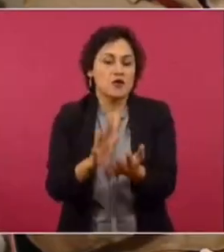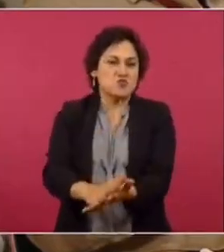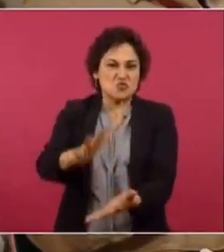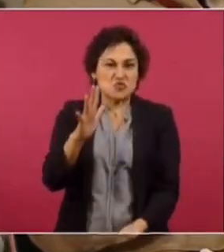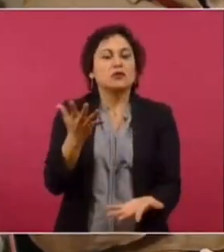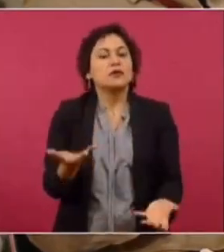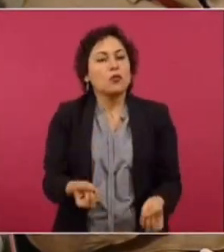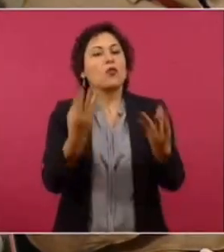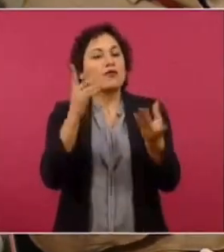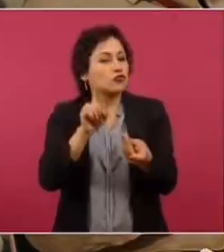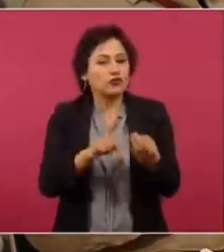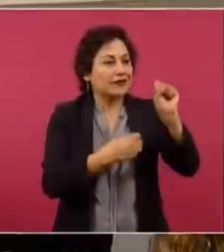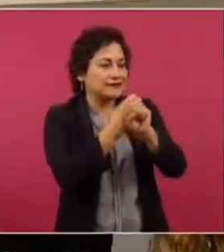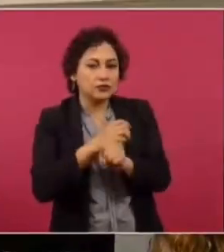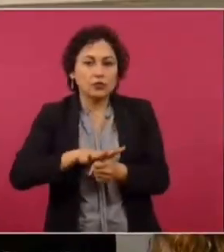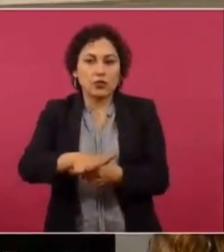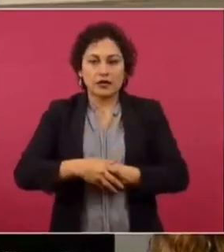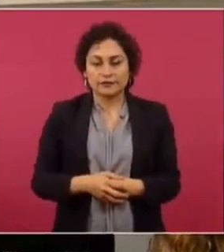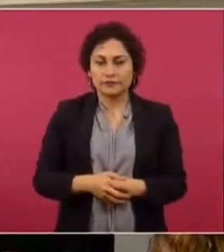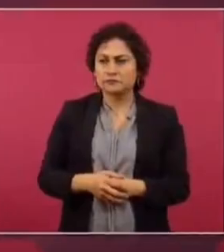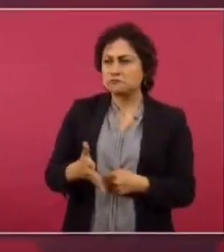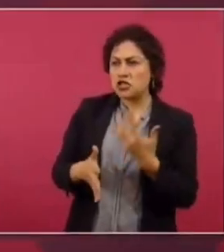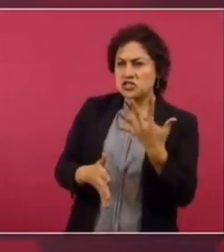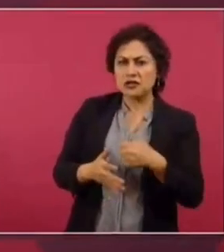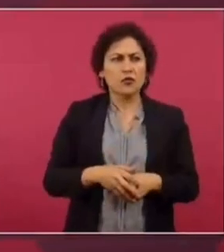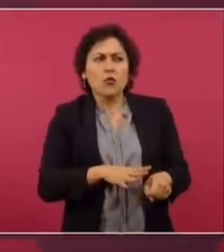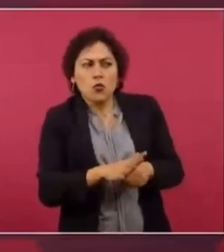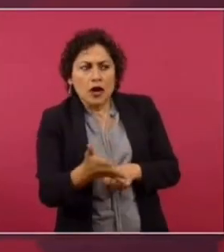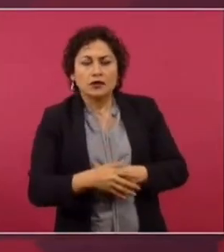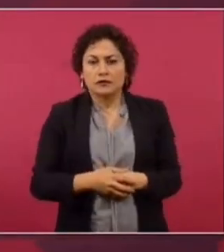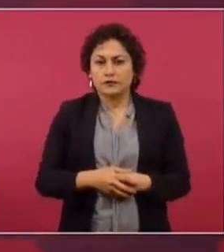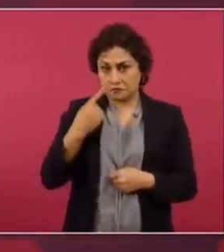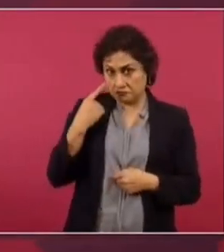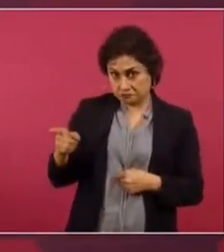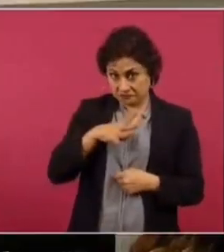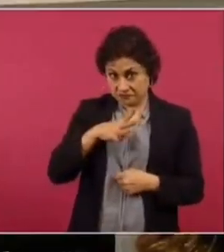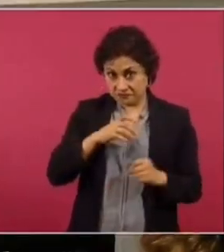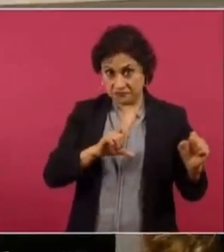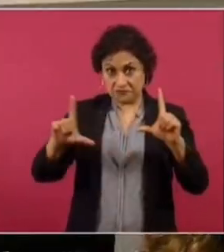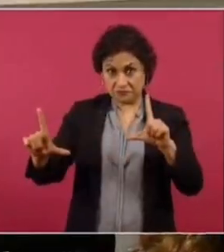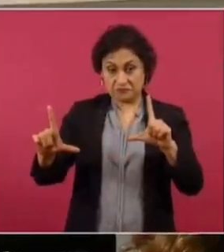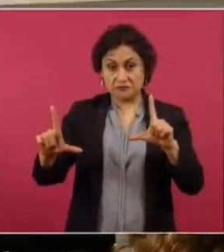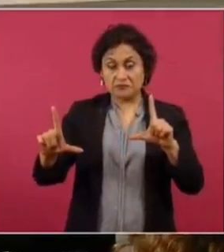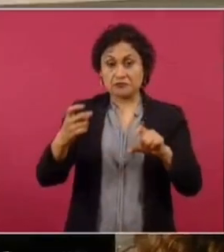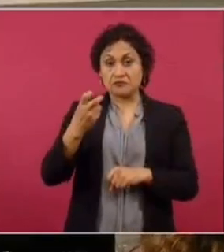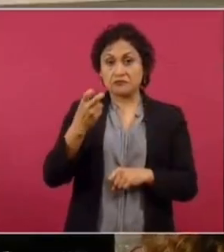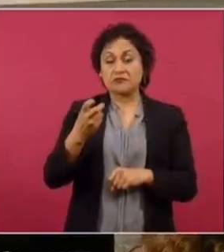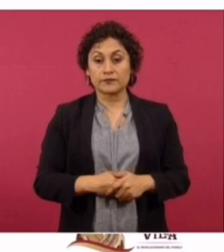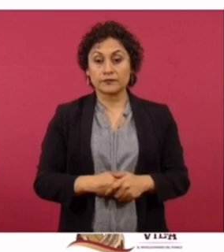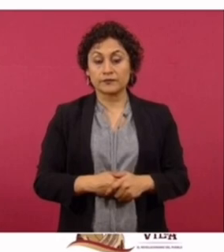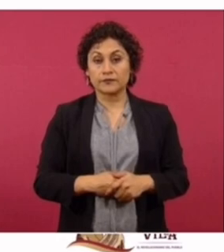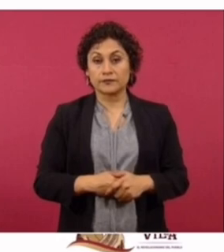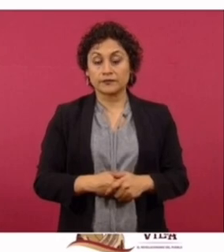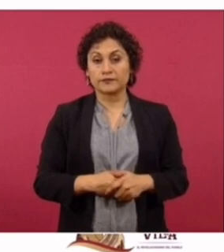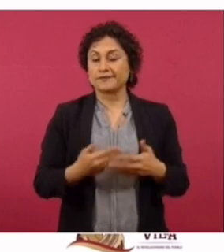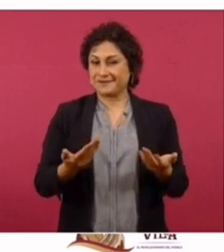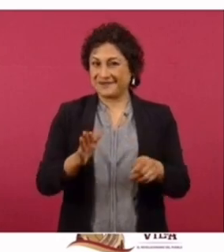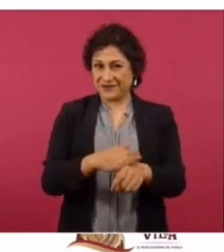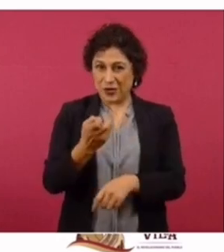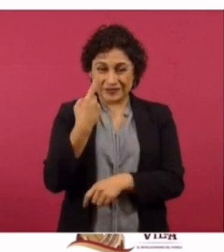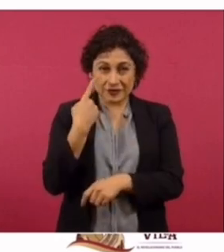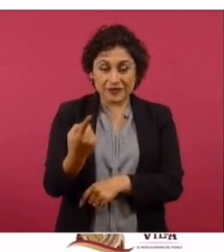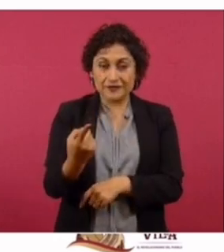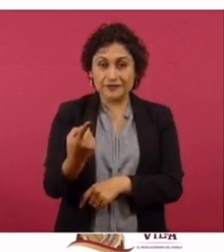¿Estados se encuentran en una situación con alta penetración de crimen organizado? Como cinco. ¿Cinco? ¿Cuáles serían, presidente? Los que aparecen, que tienen que ver con homicidios. Por eso no es